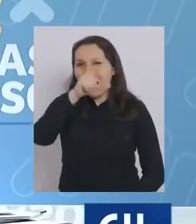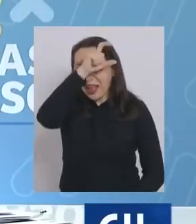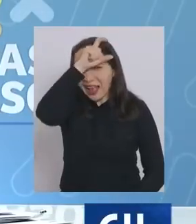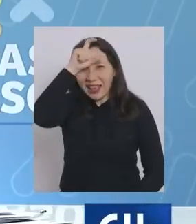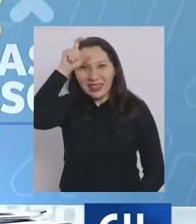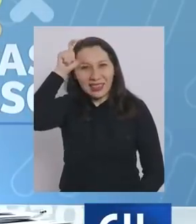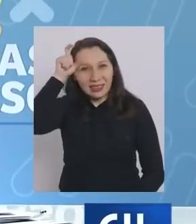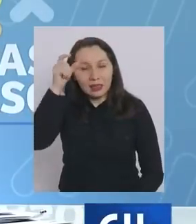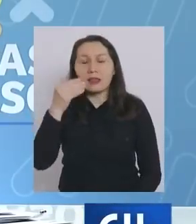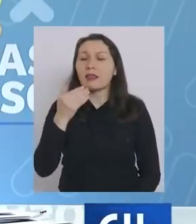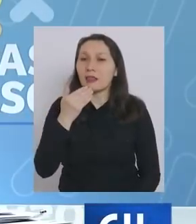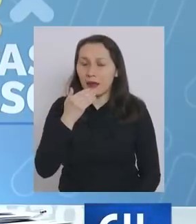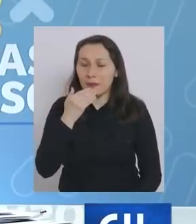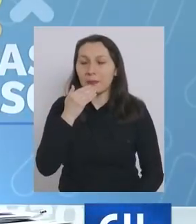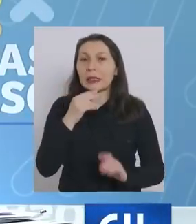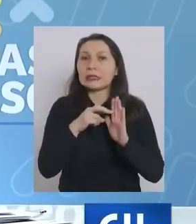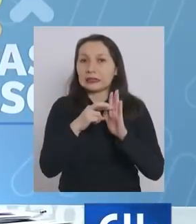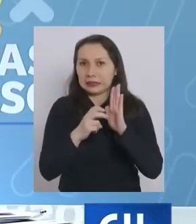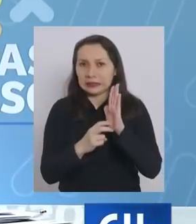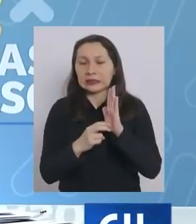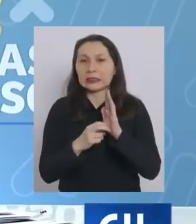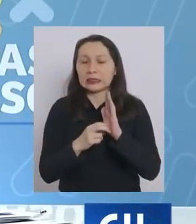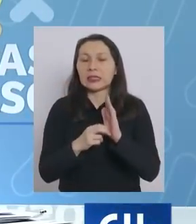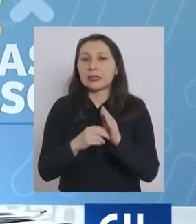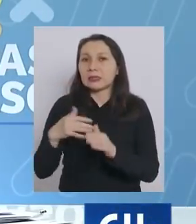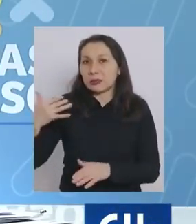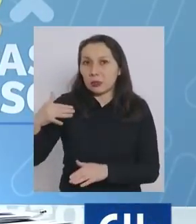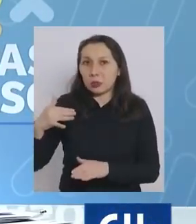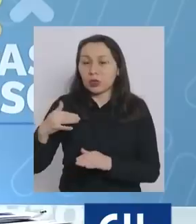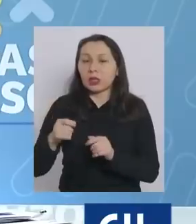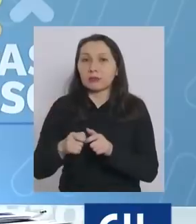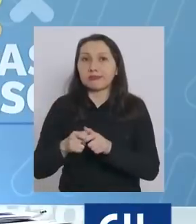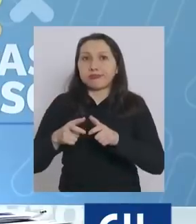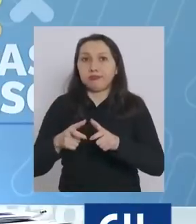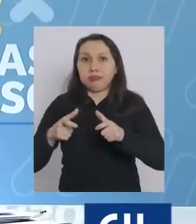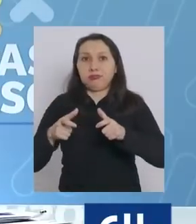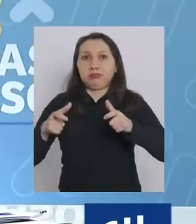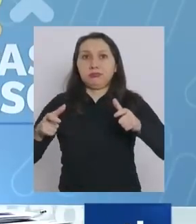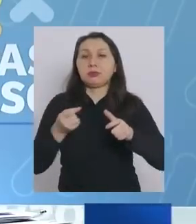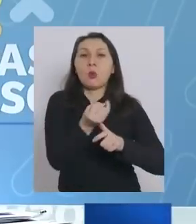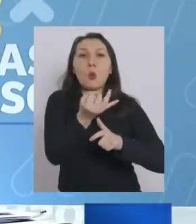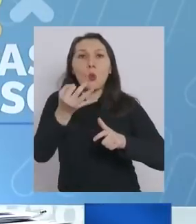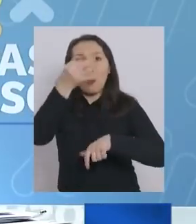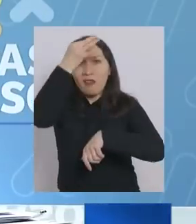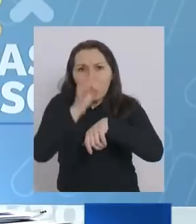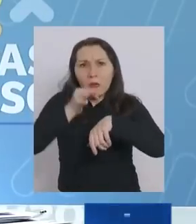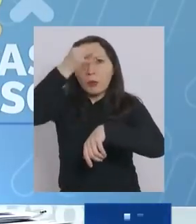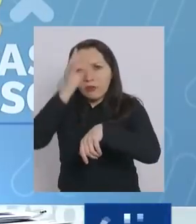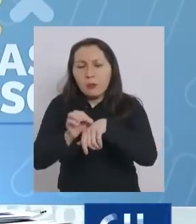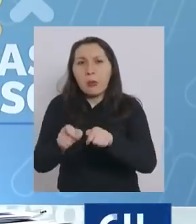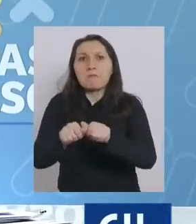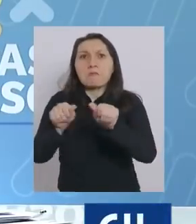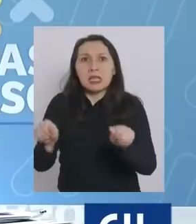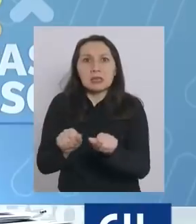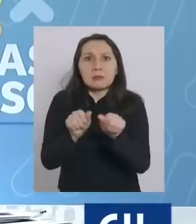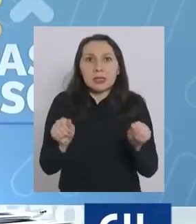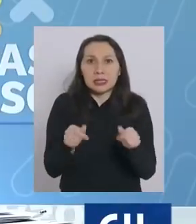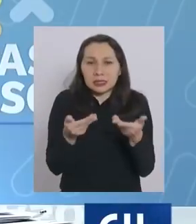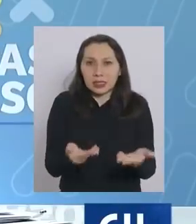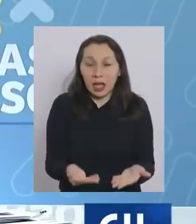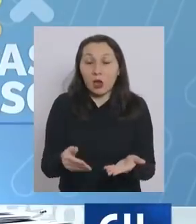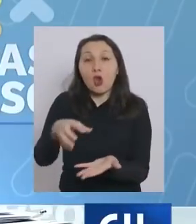también muestra un retroceso muy importante y un avance en la cantidad de pacientes infectados.